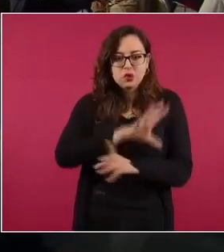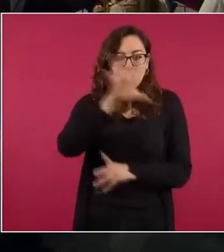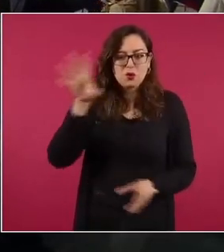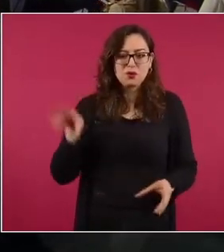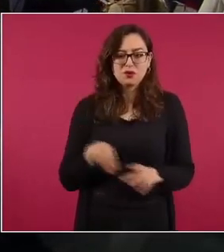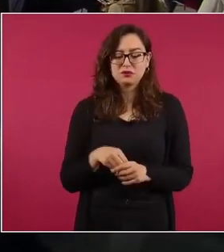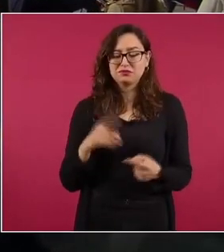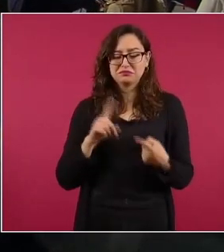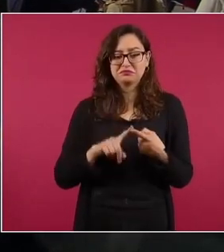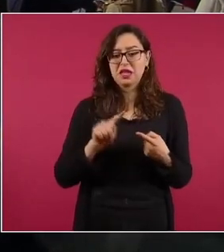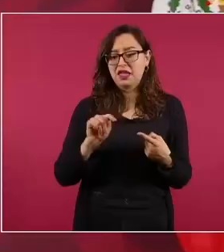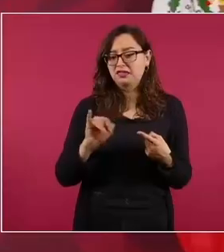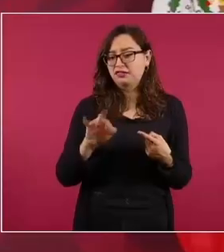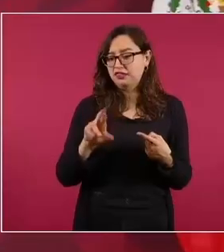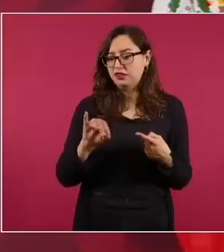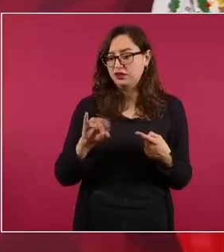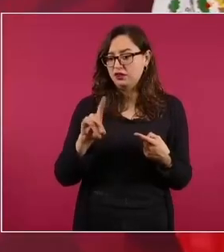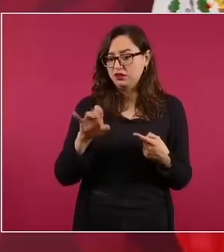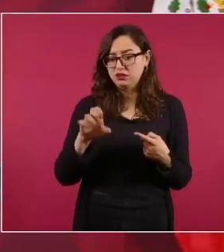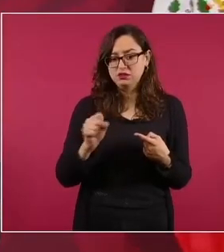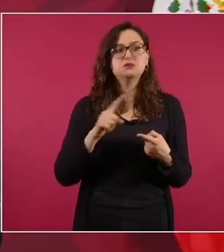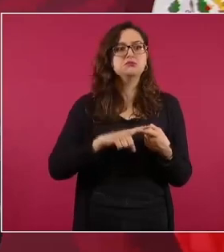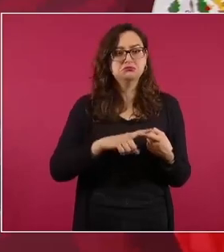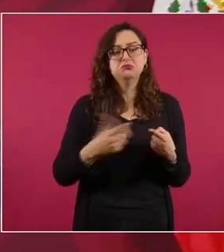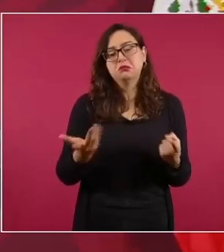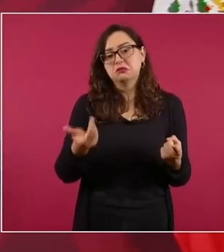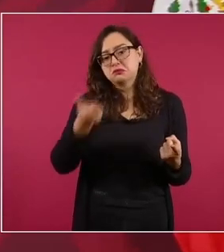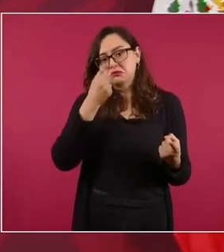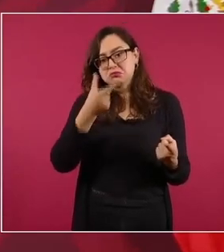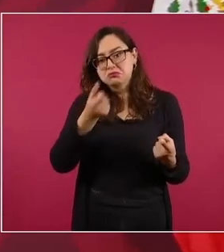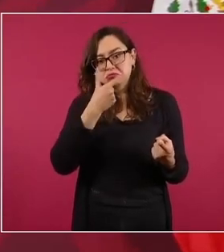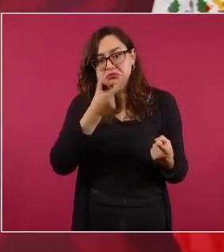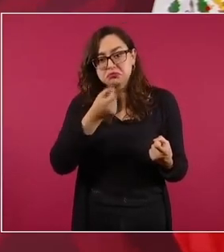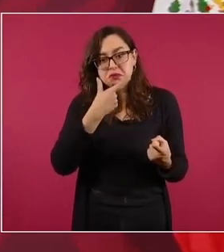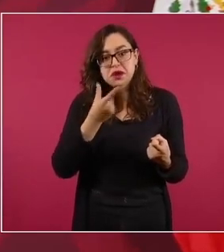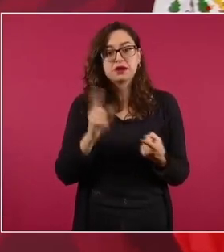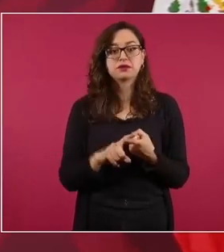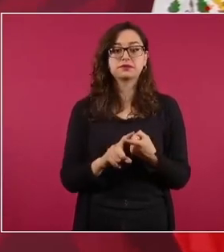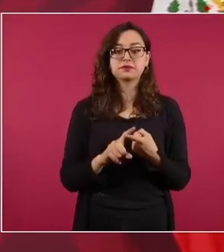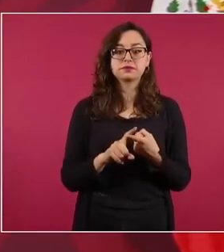Y, pues, pastillas para